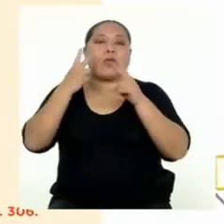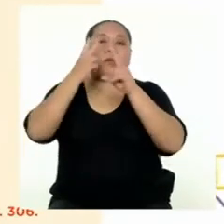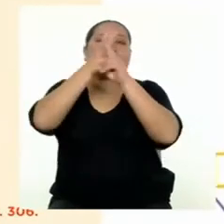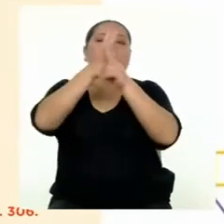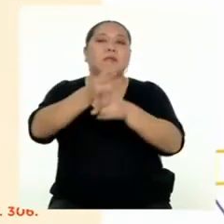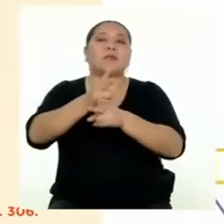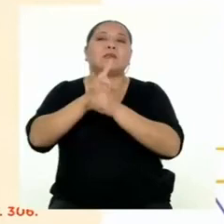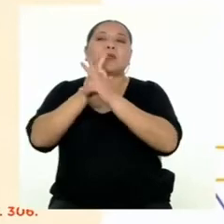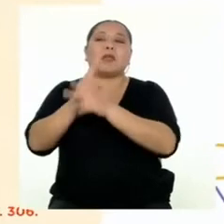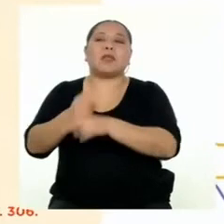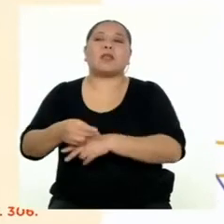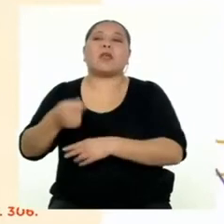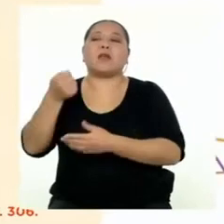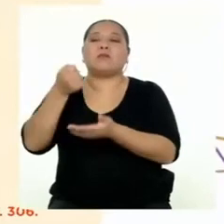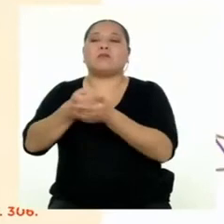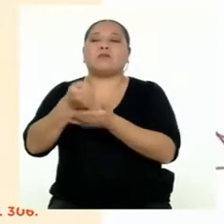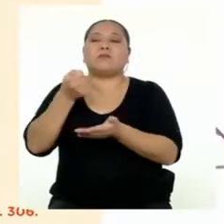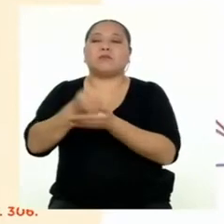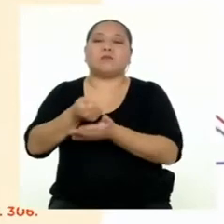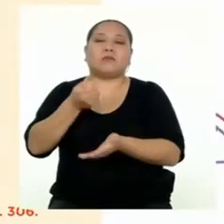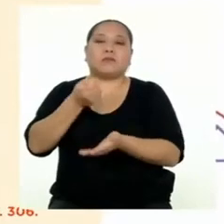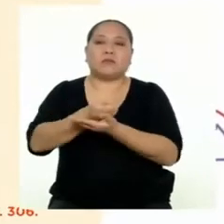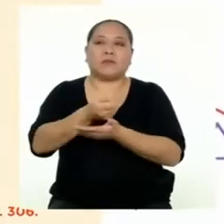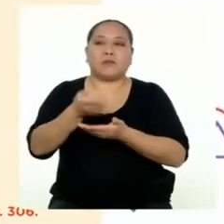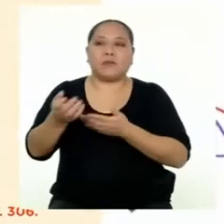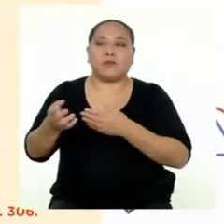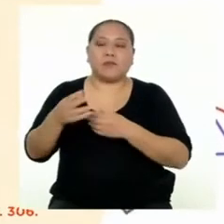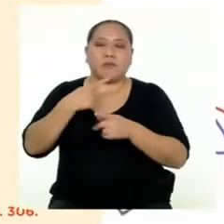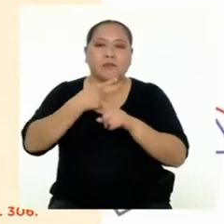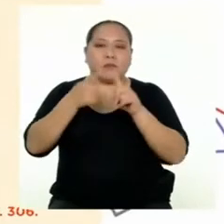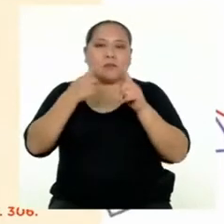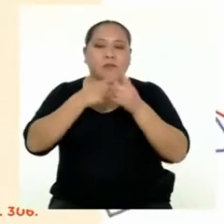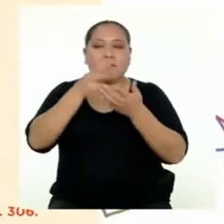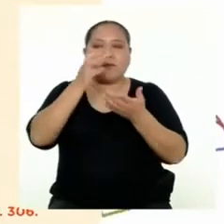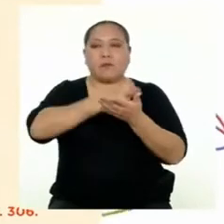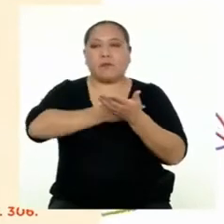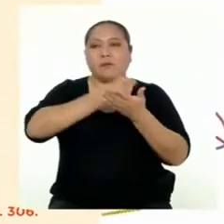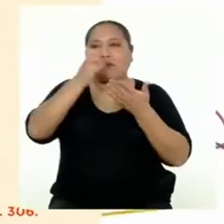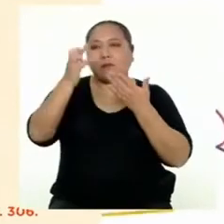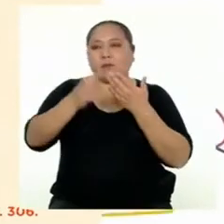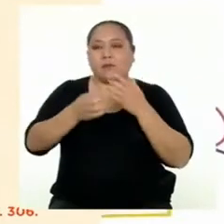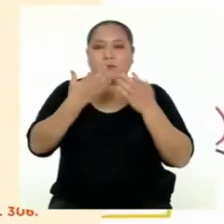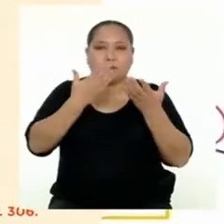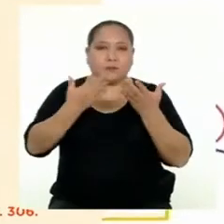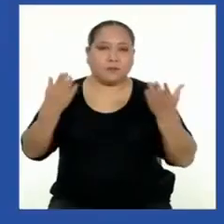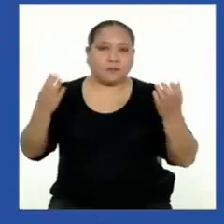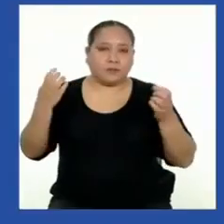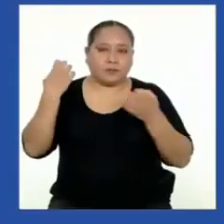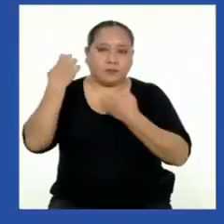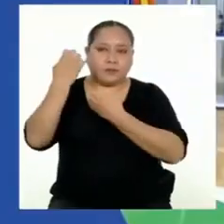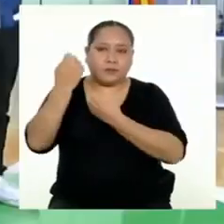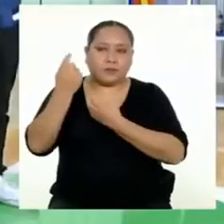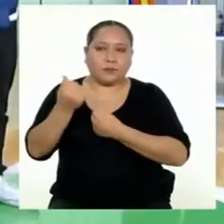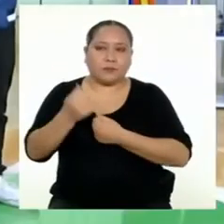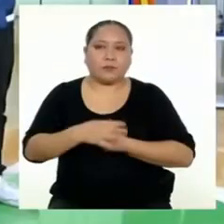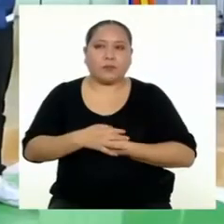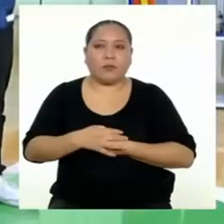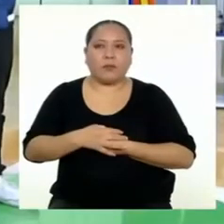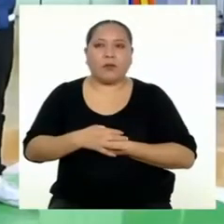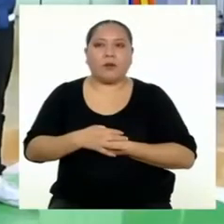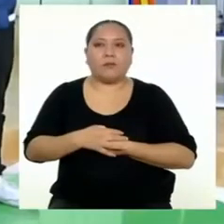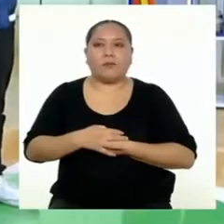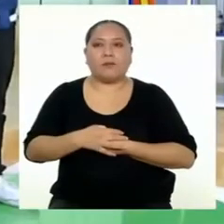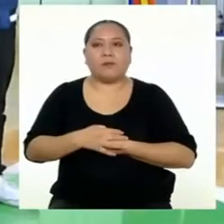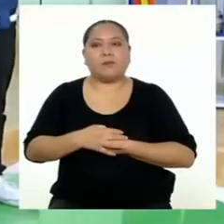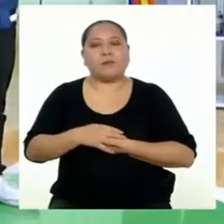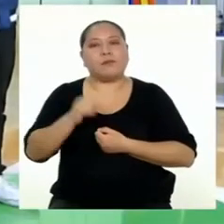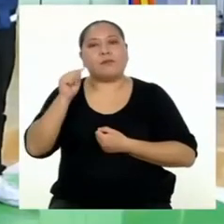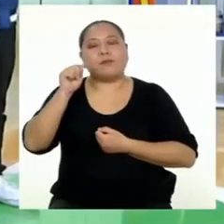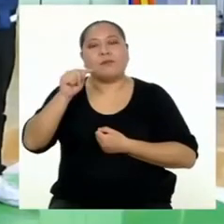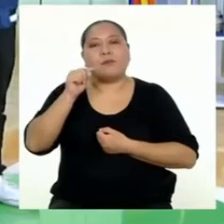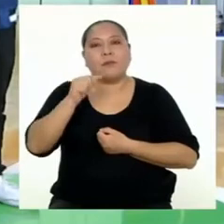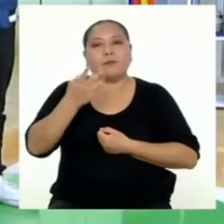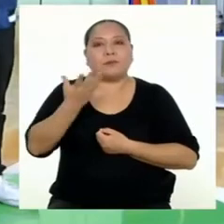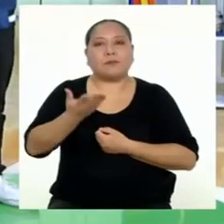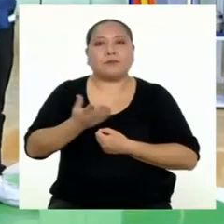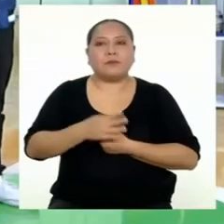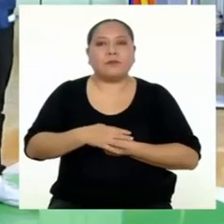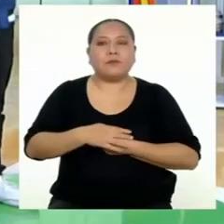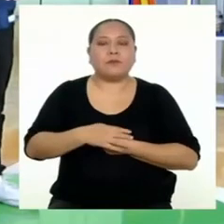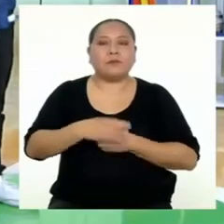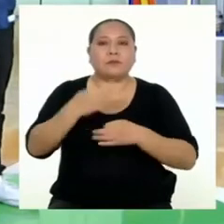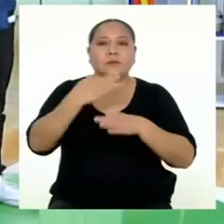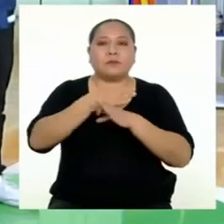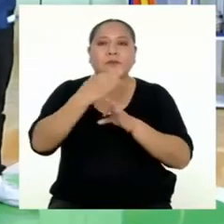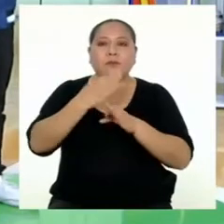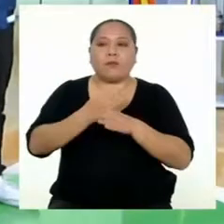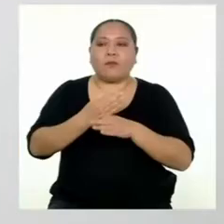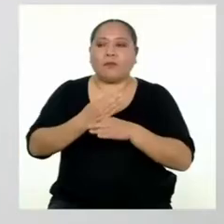y así financia las actividades o proyectos económicos. Entonces, el sistema financiero nos